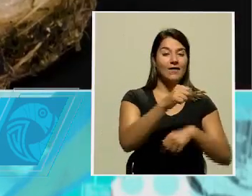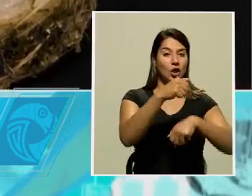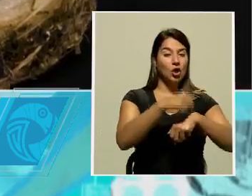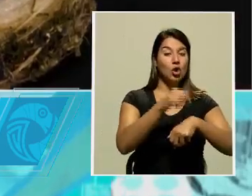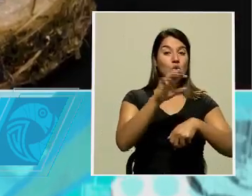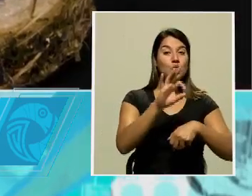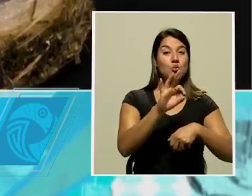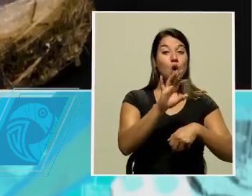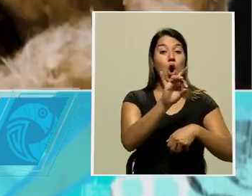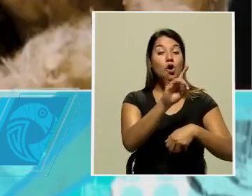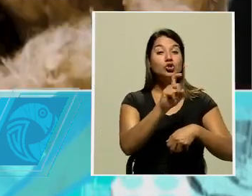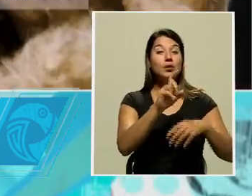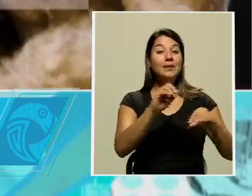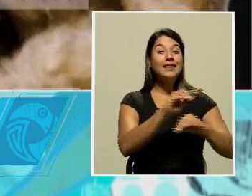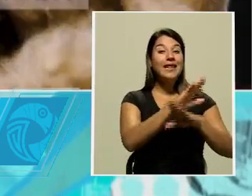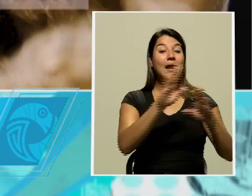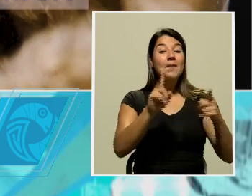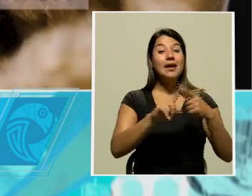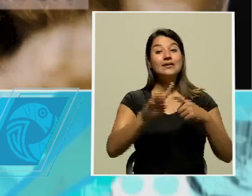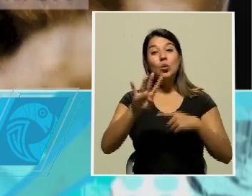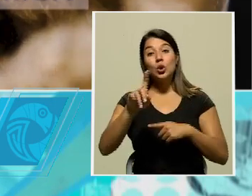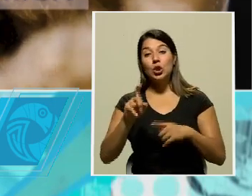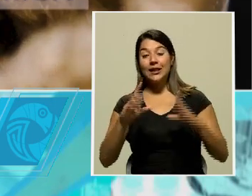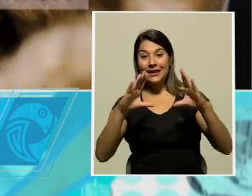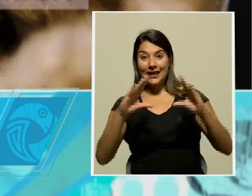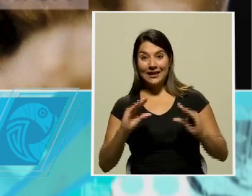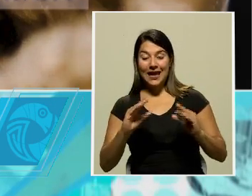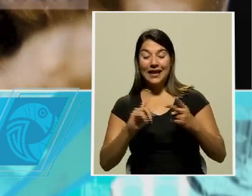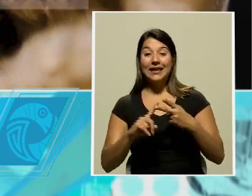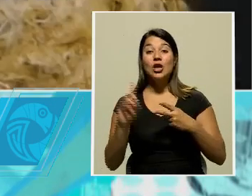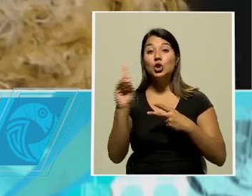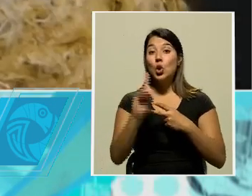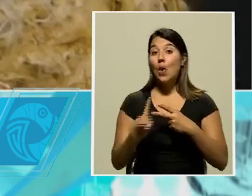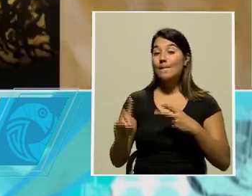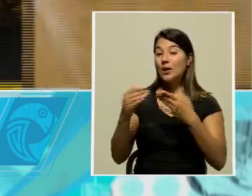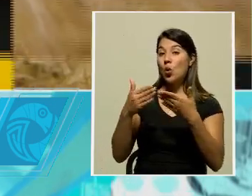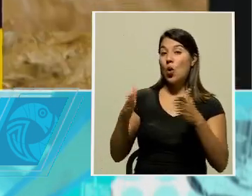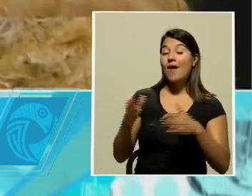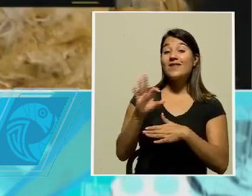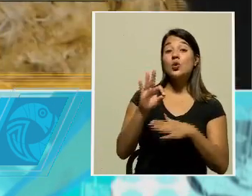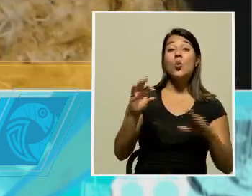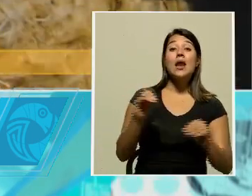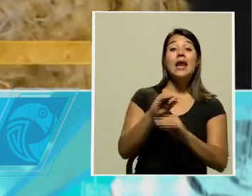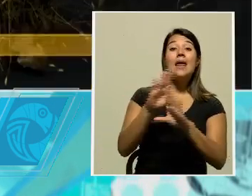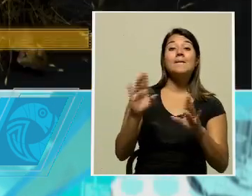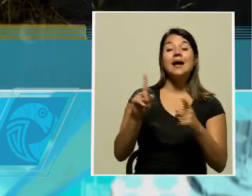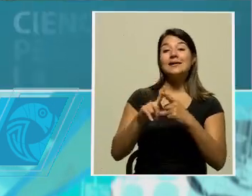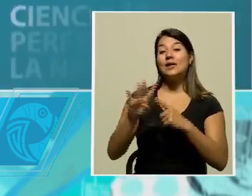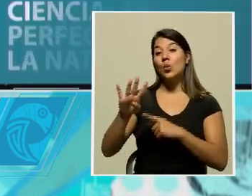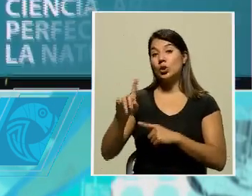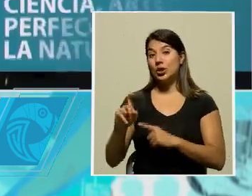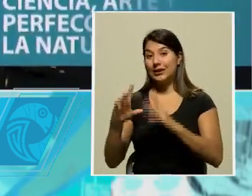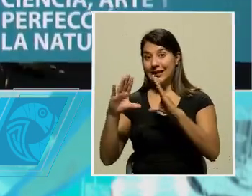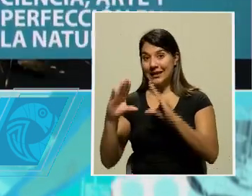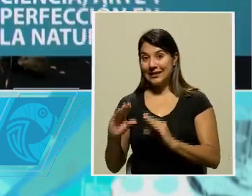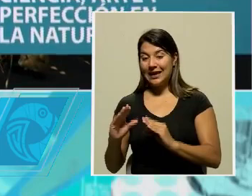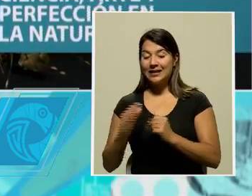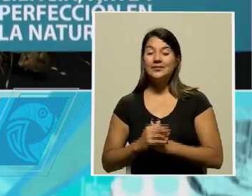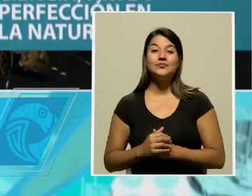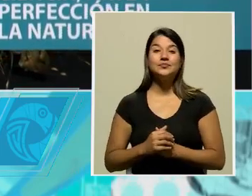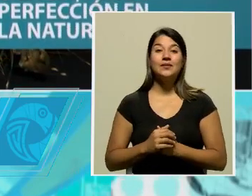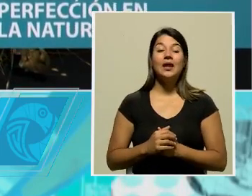8 y media de la mañana a 4 y 30 de la tarde y los domingos de 9 de la mañana a 4 y 30 de la tarde.